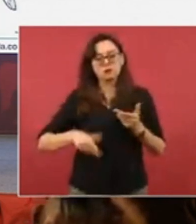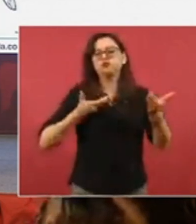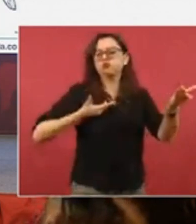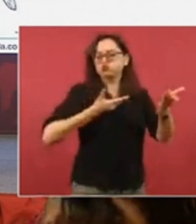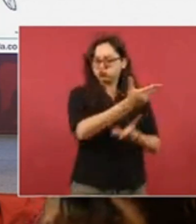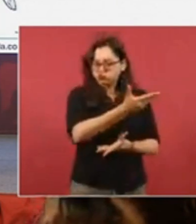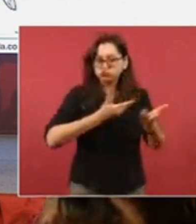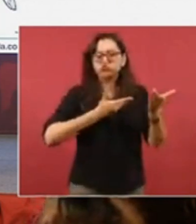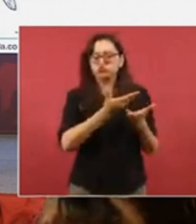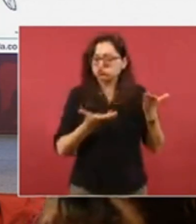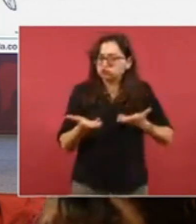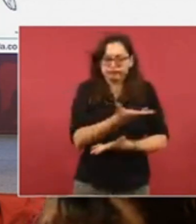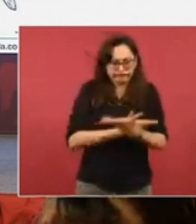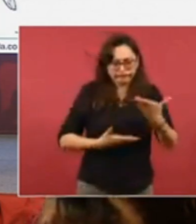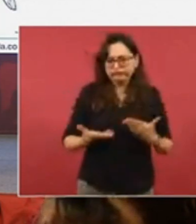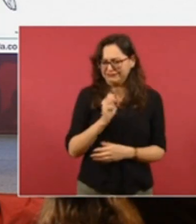soberanía